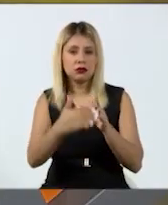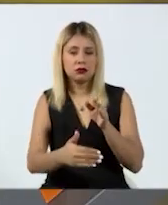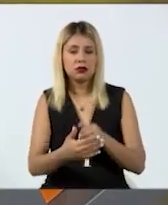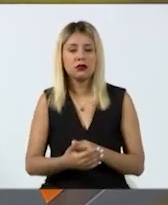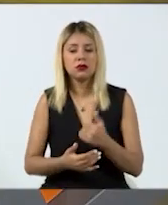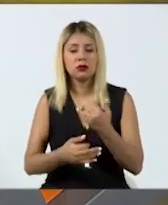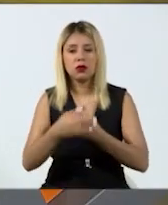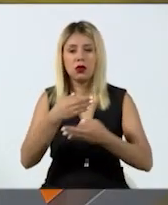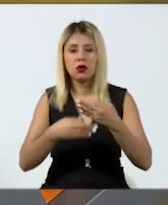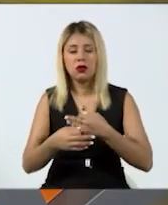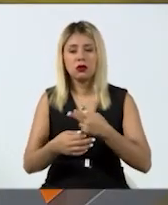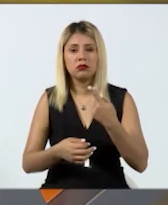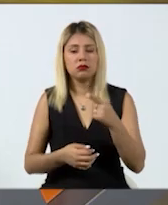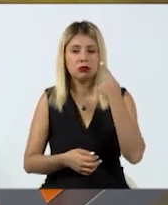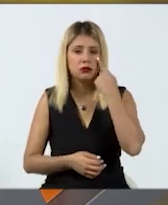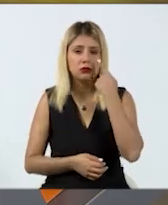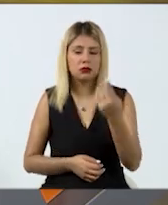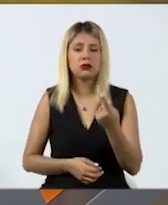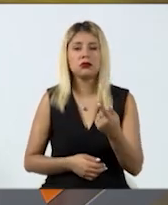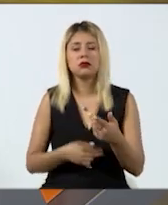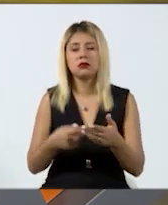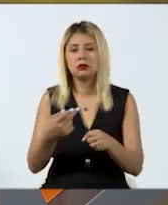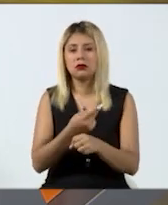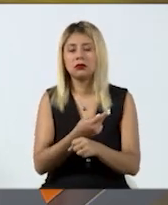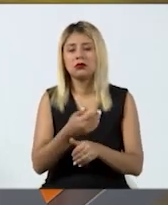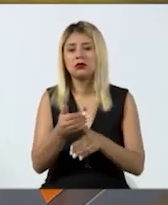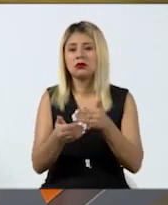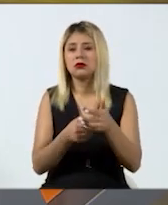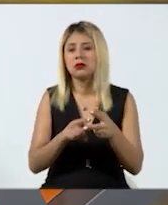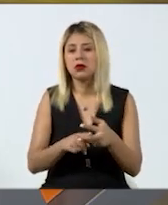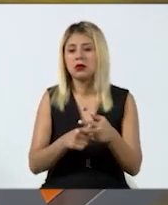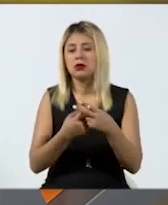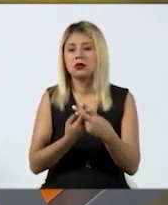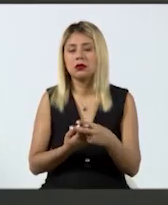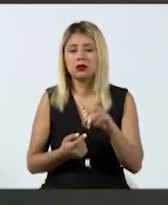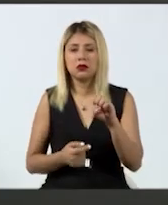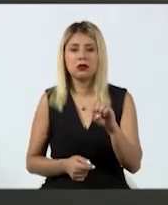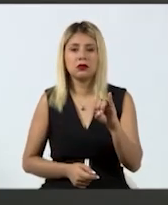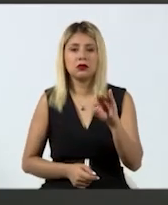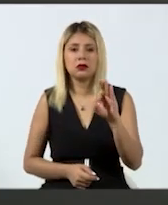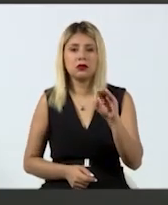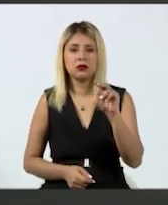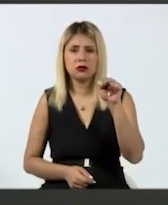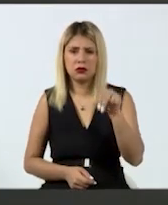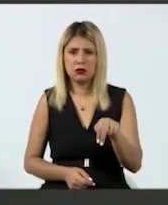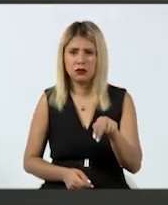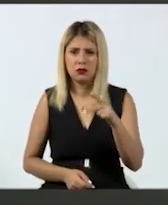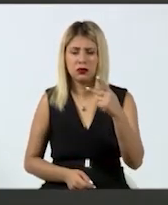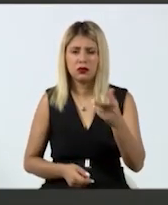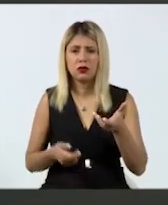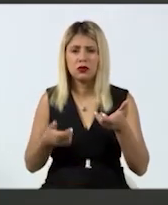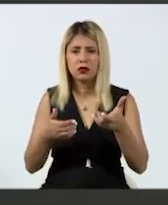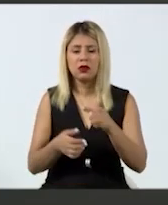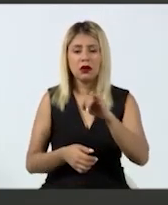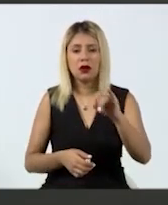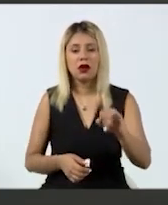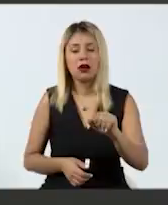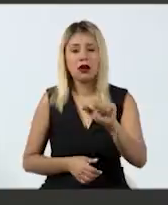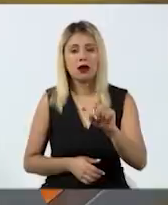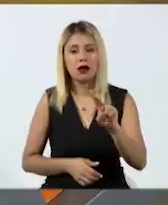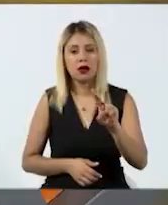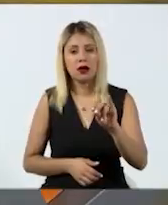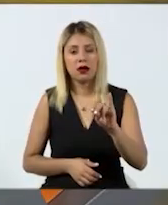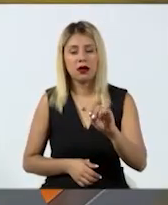todos nos percatamos de que en un momento dado inicia con los sifones en lo que es la avenida Javier Mina, el más